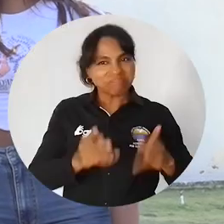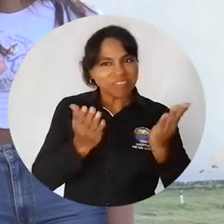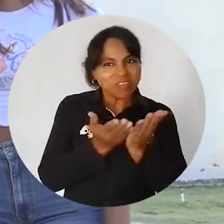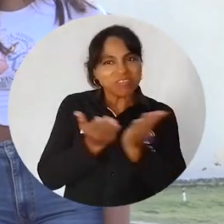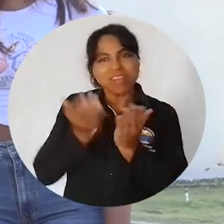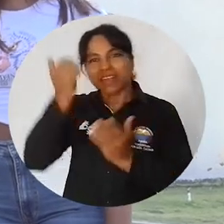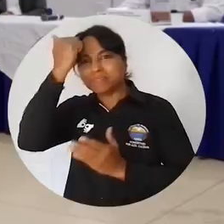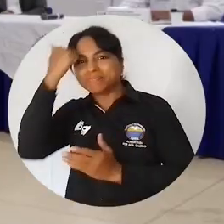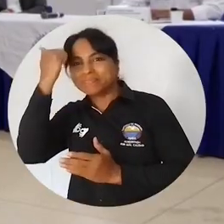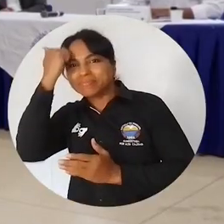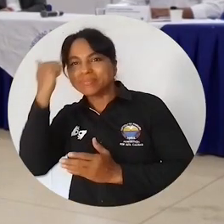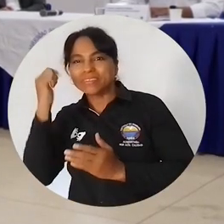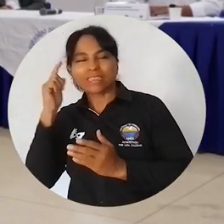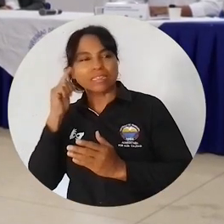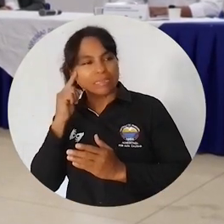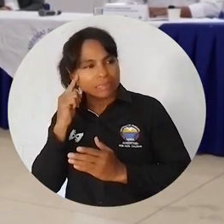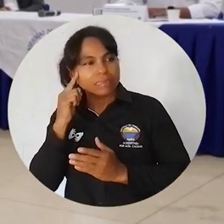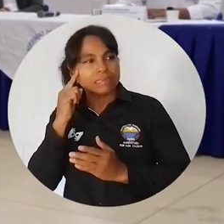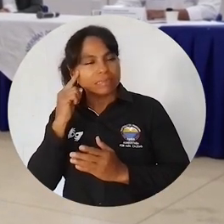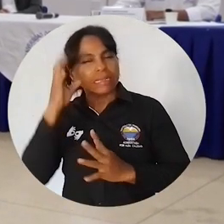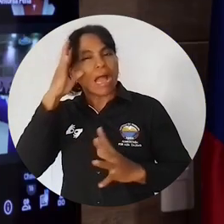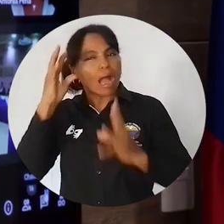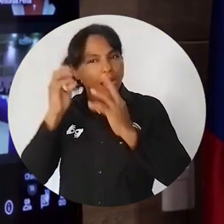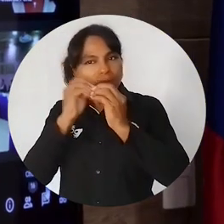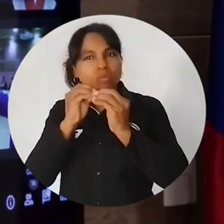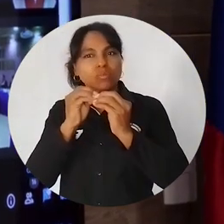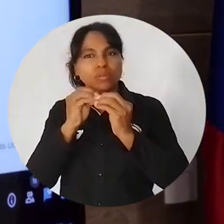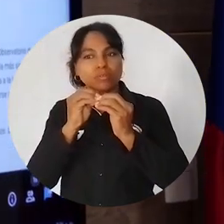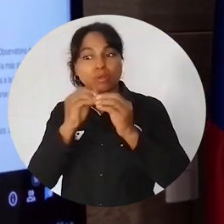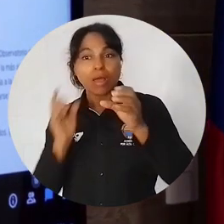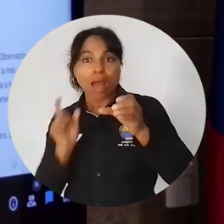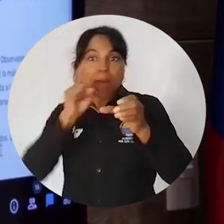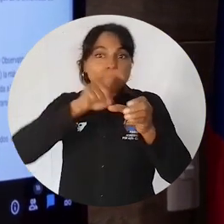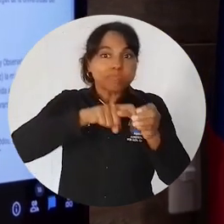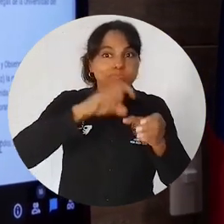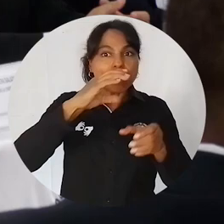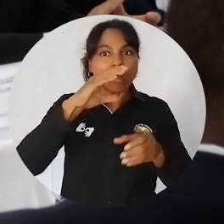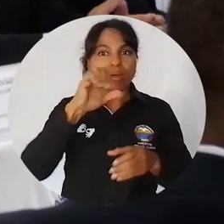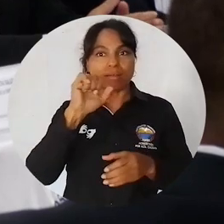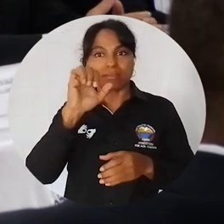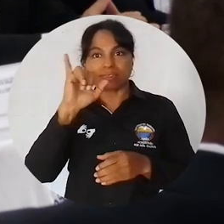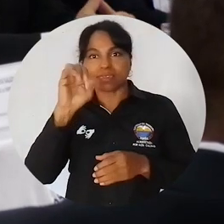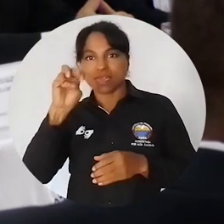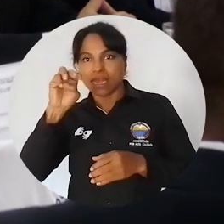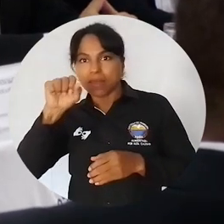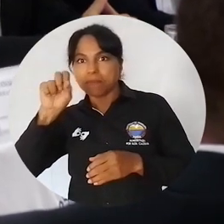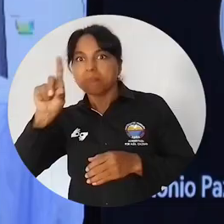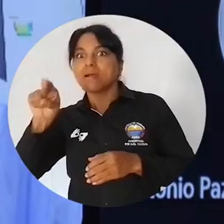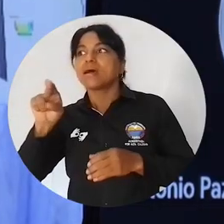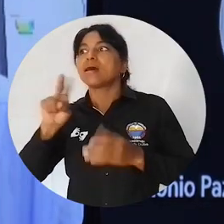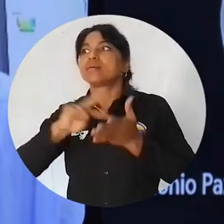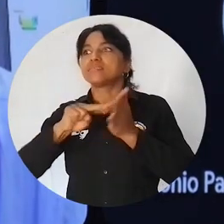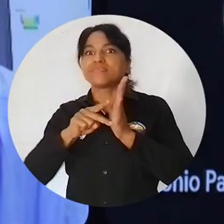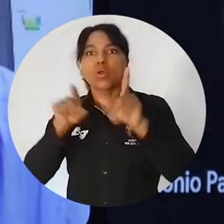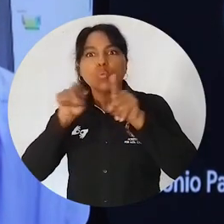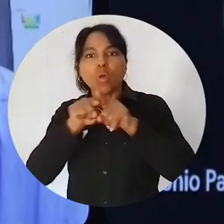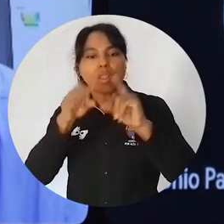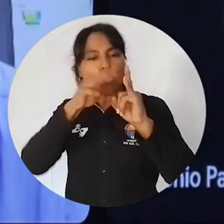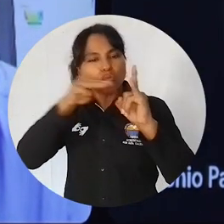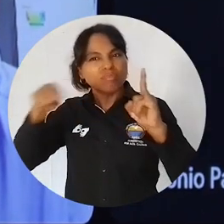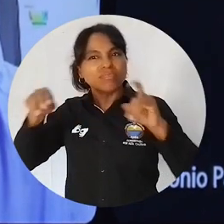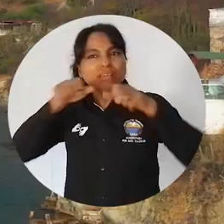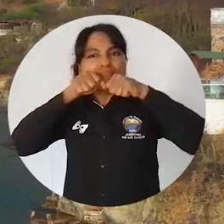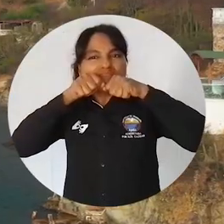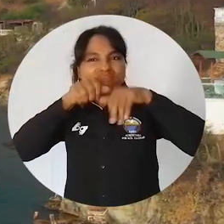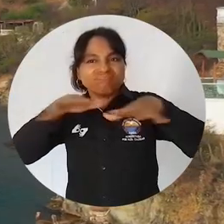Estudiantes y docentes coincidieron en que esta vinculación constituye una gran oportunidad no solo de expandir la universidad, sino nuestra